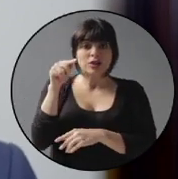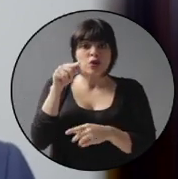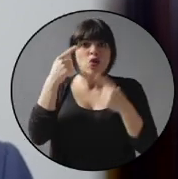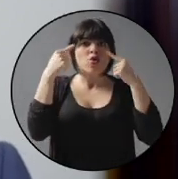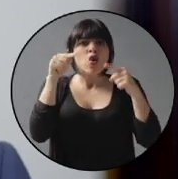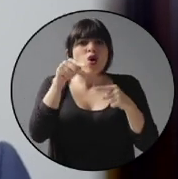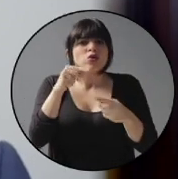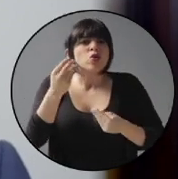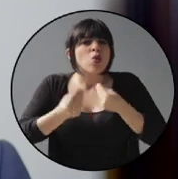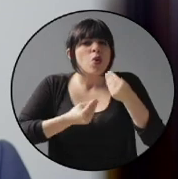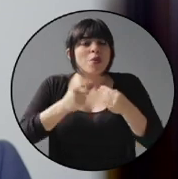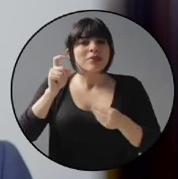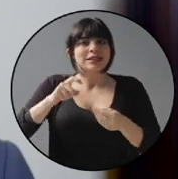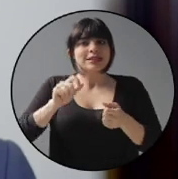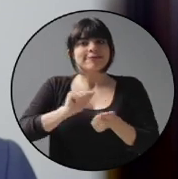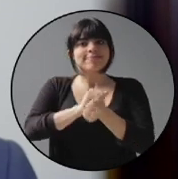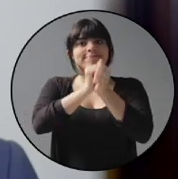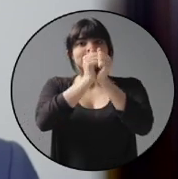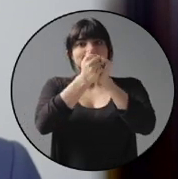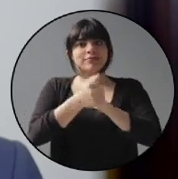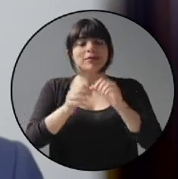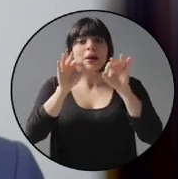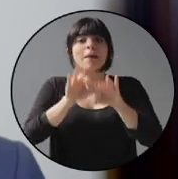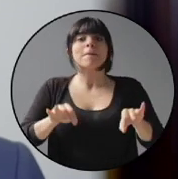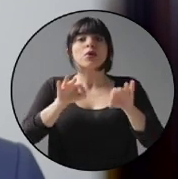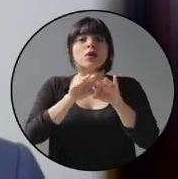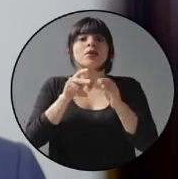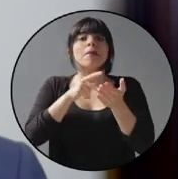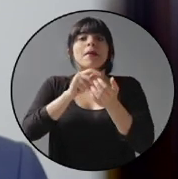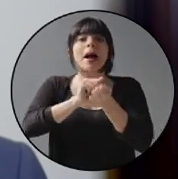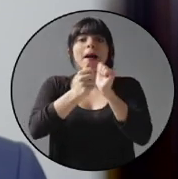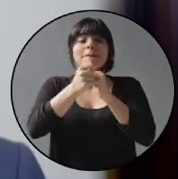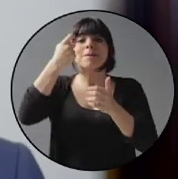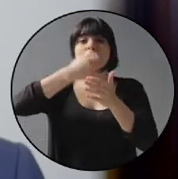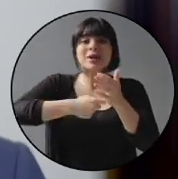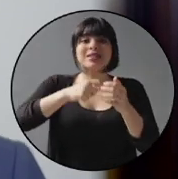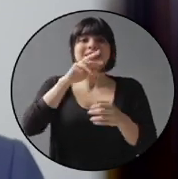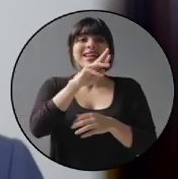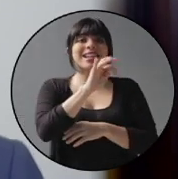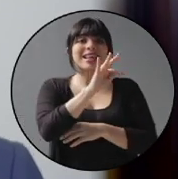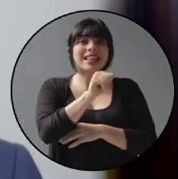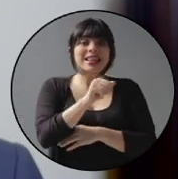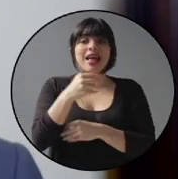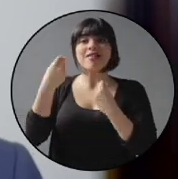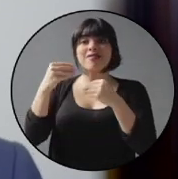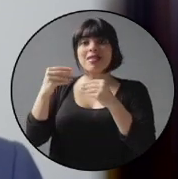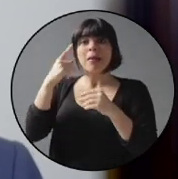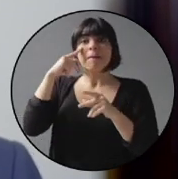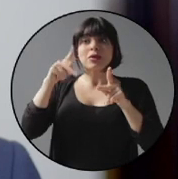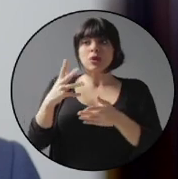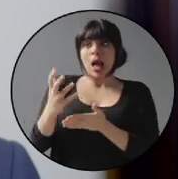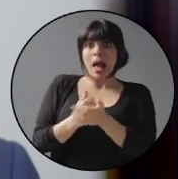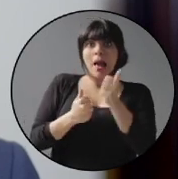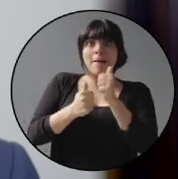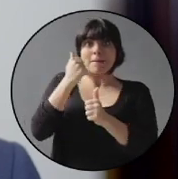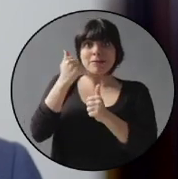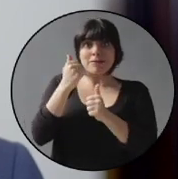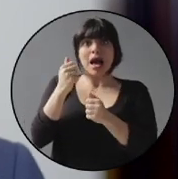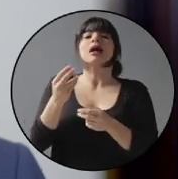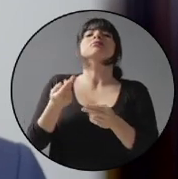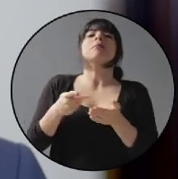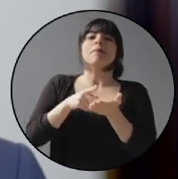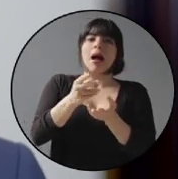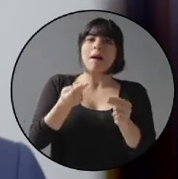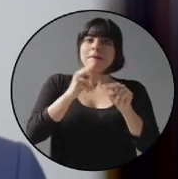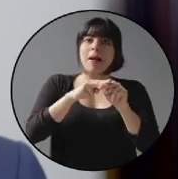es importante transformar el impuesto de ventas y el de renta para que contribuya más quien más gana y ser solidarios con